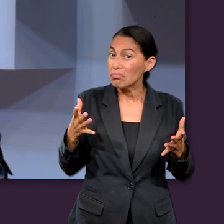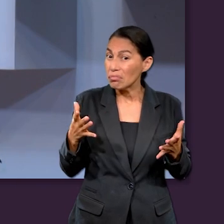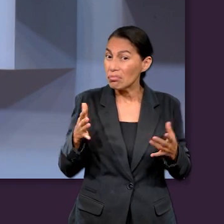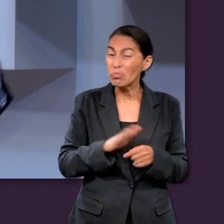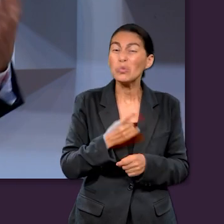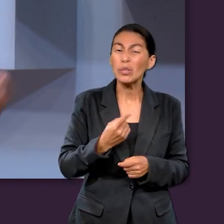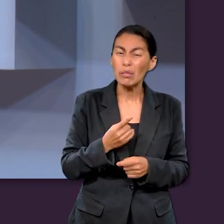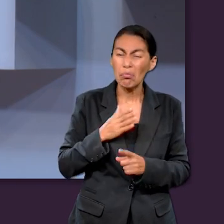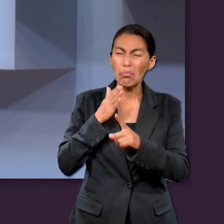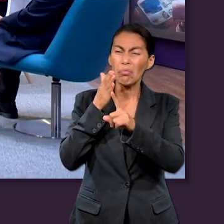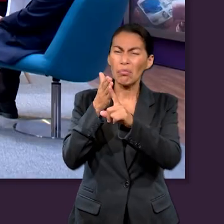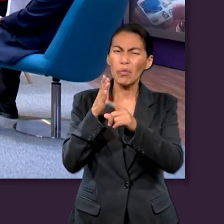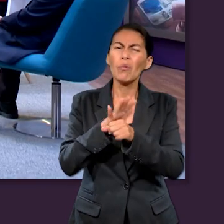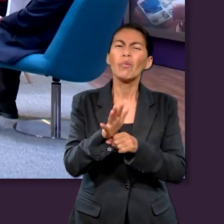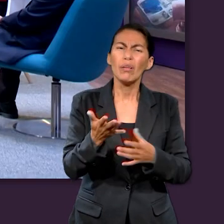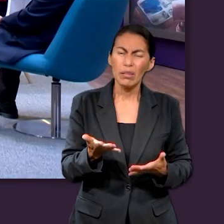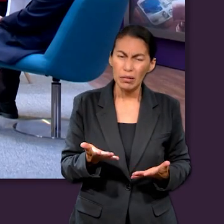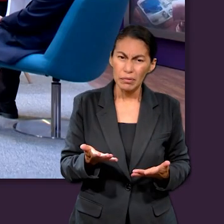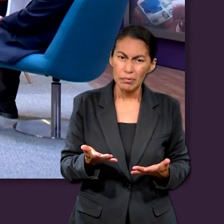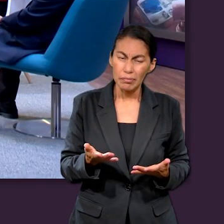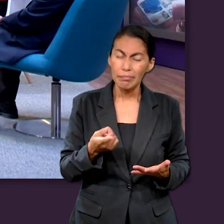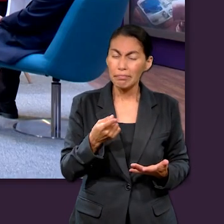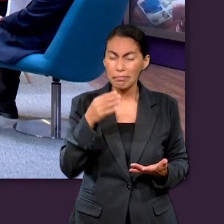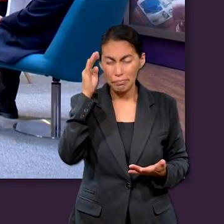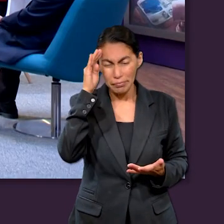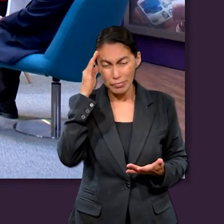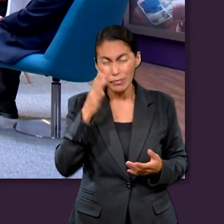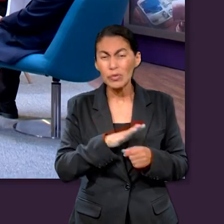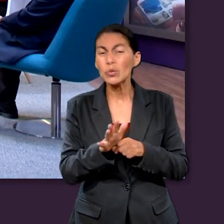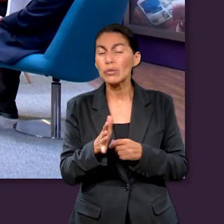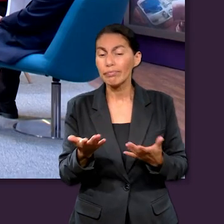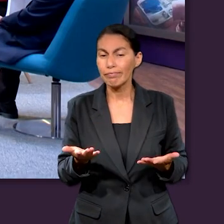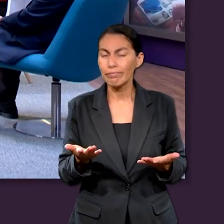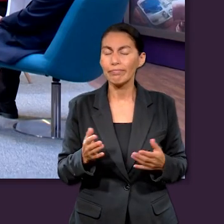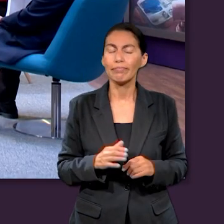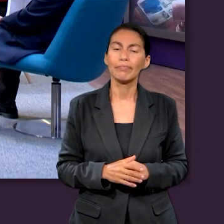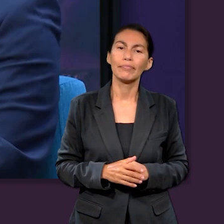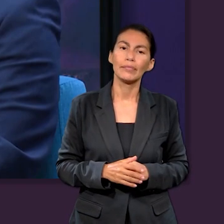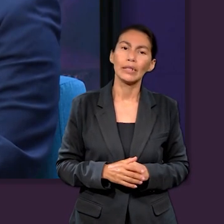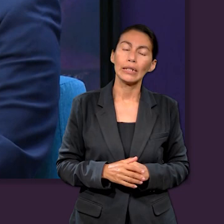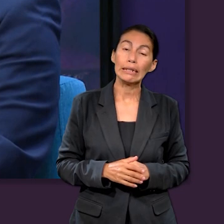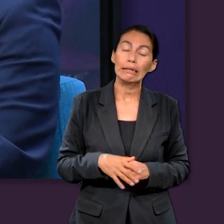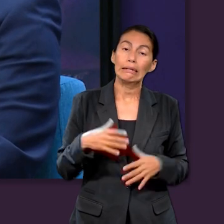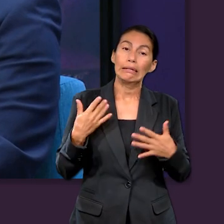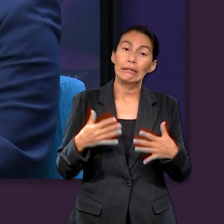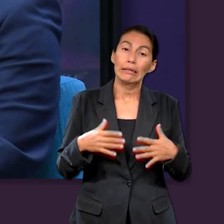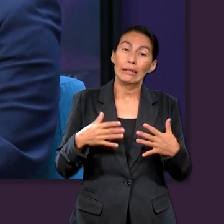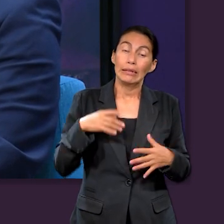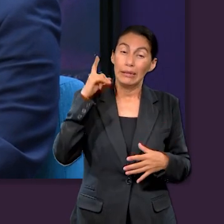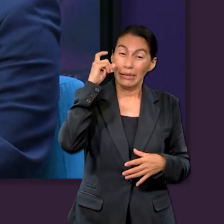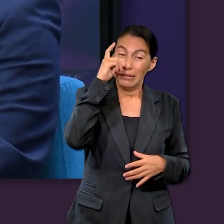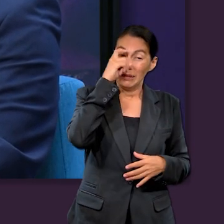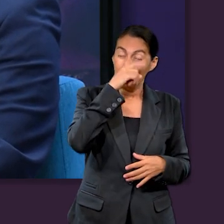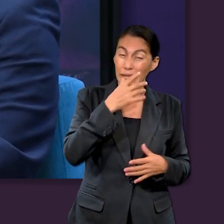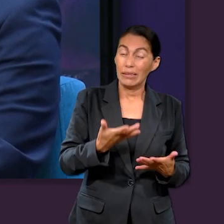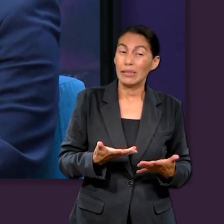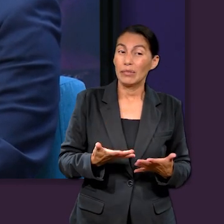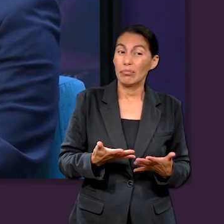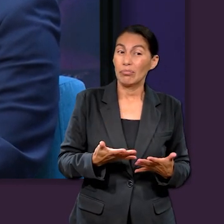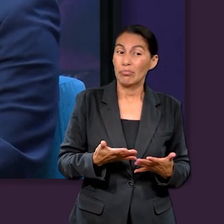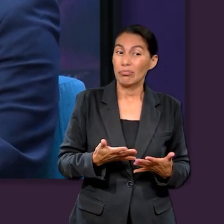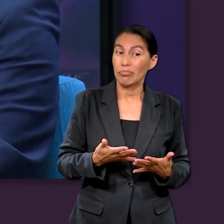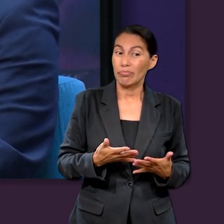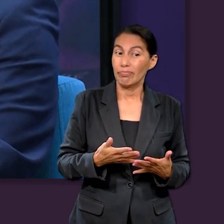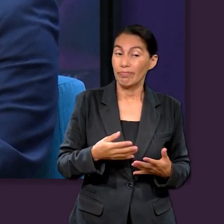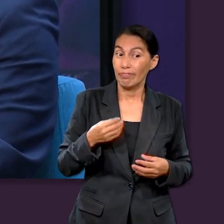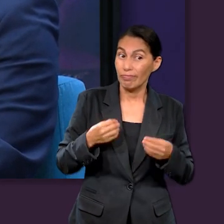justificación, había algún propósito? ¿Cómo lo justificarías tú? Es difícil justificar